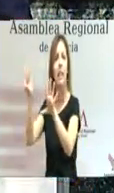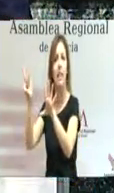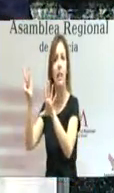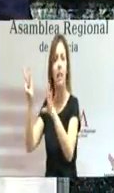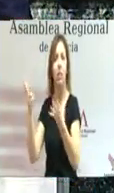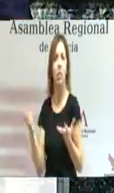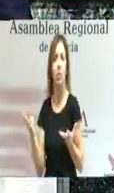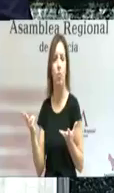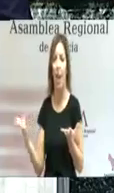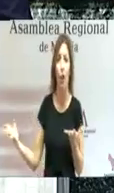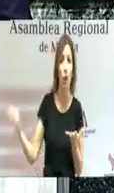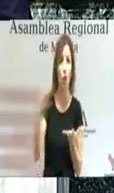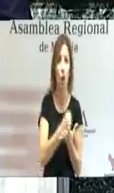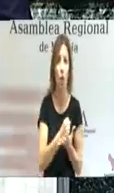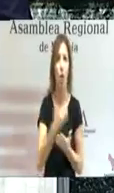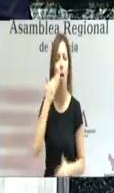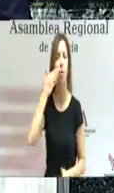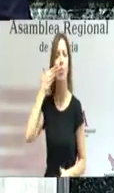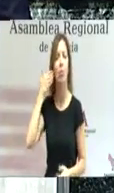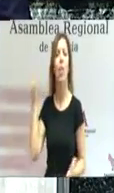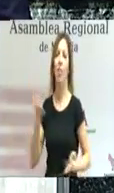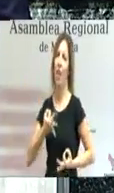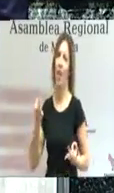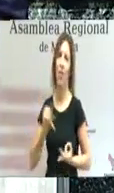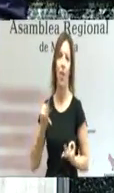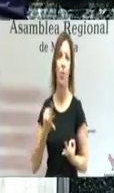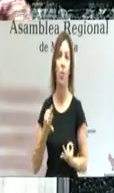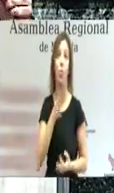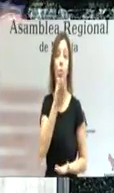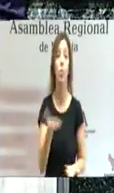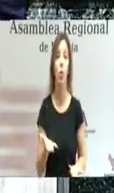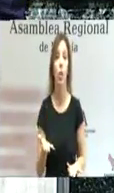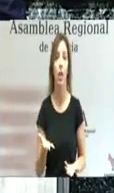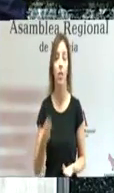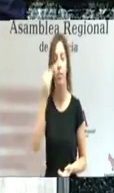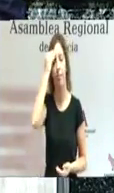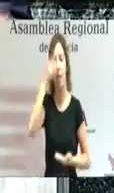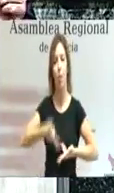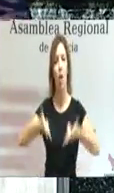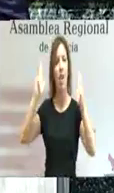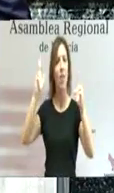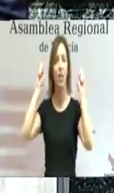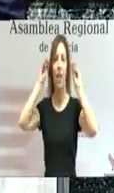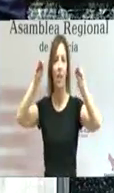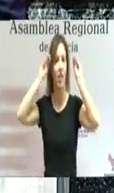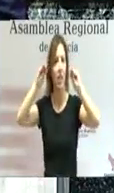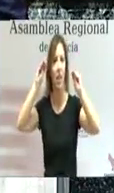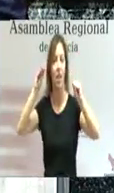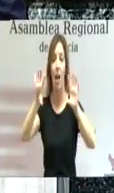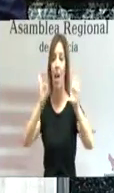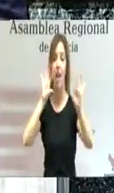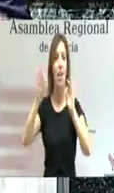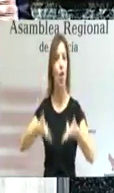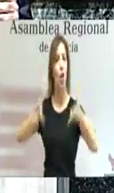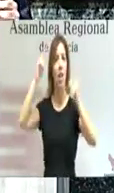De todas ellas debemos sentirnos orgullosos porque creemos en la libertad de enseñanza, en la libertad de elección de los